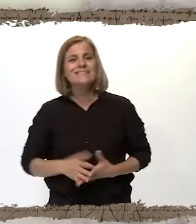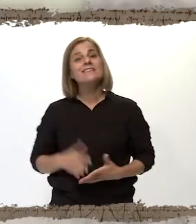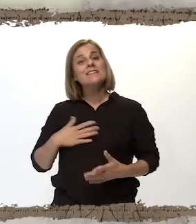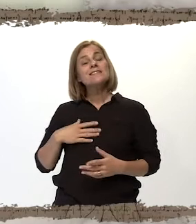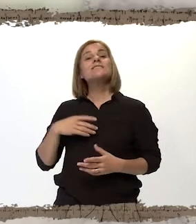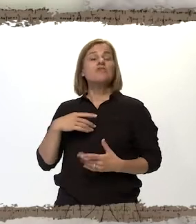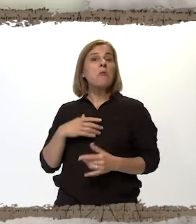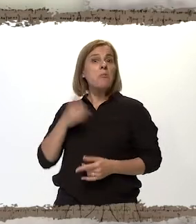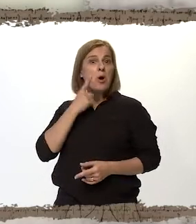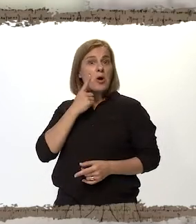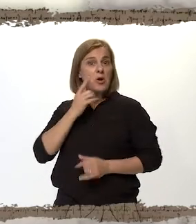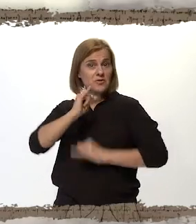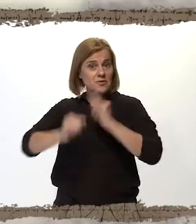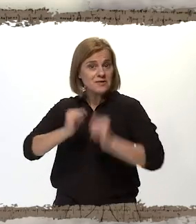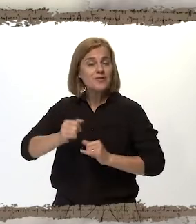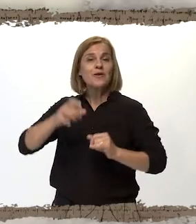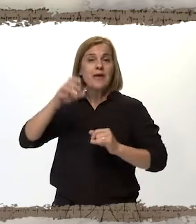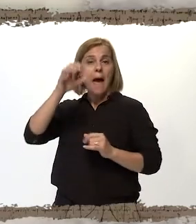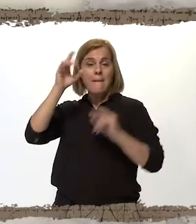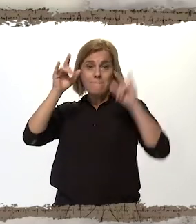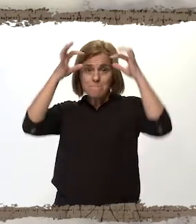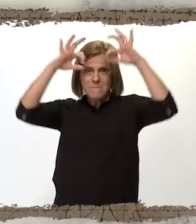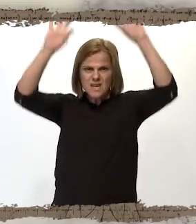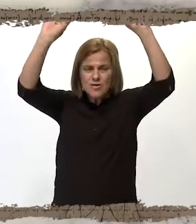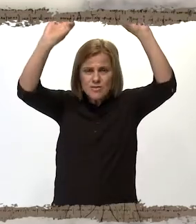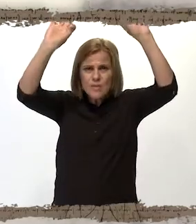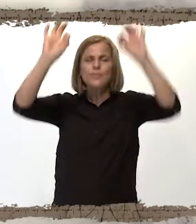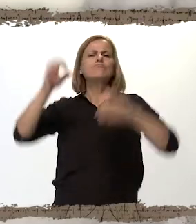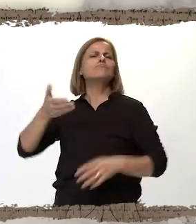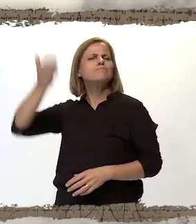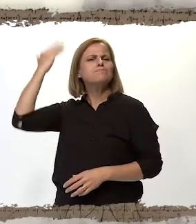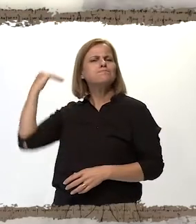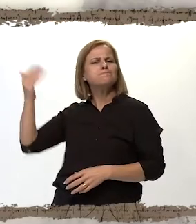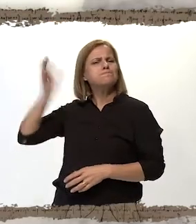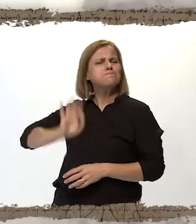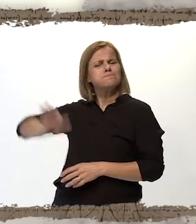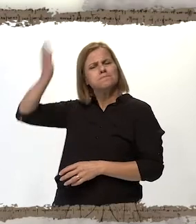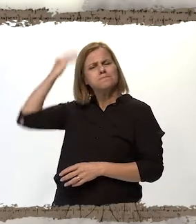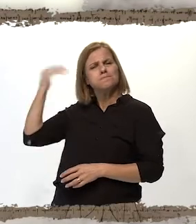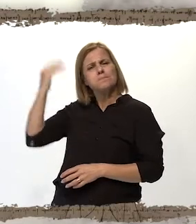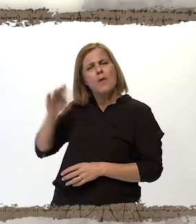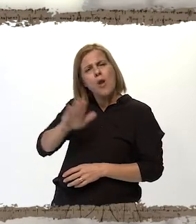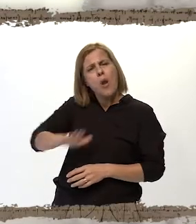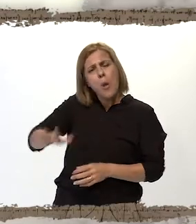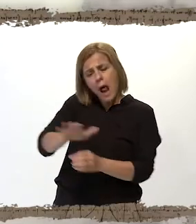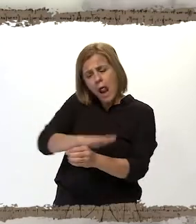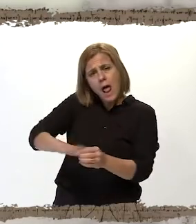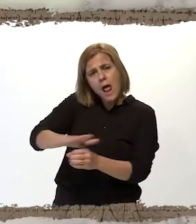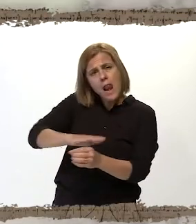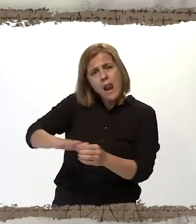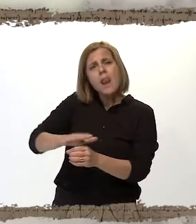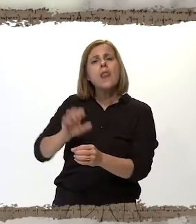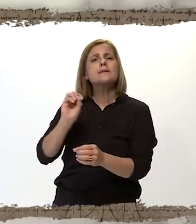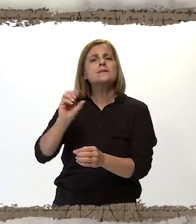Yo me sé la historia del minotauro. Resulta que hace muchísimo, muchísimo tiempo atrás, en la antigüedad, en una isla de